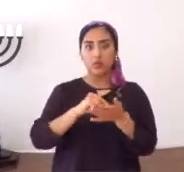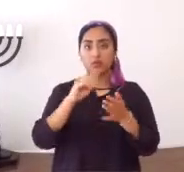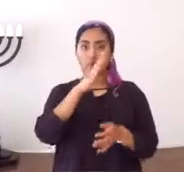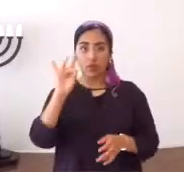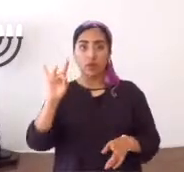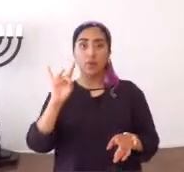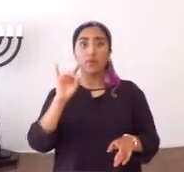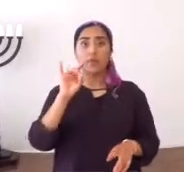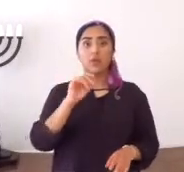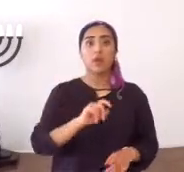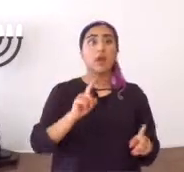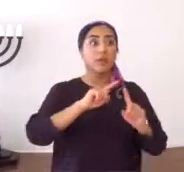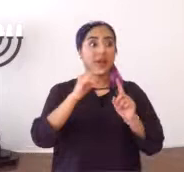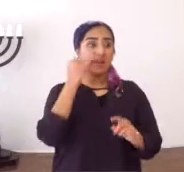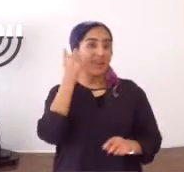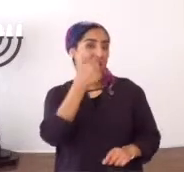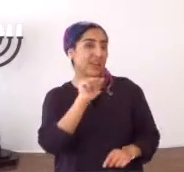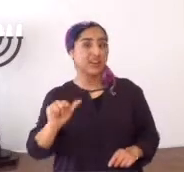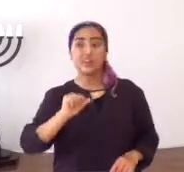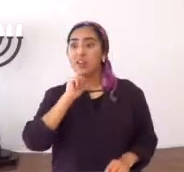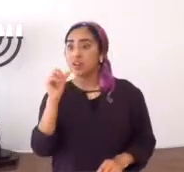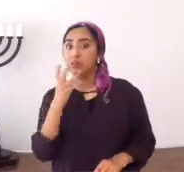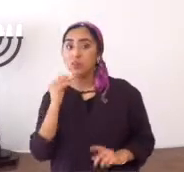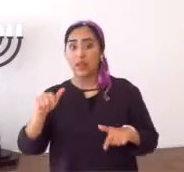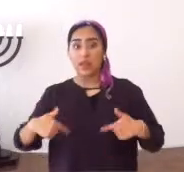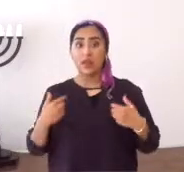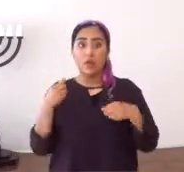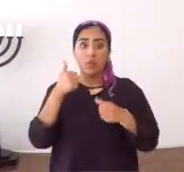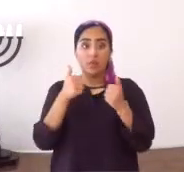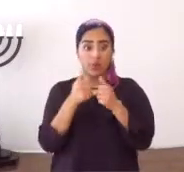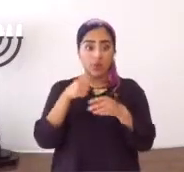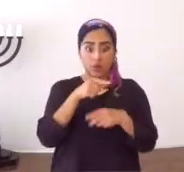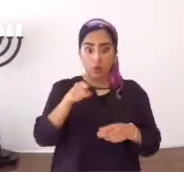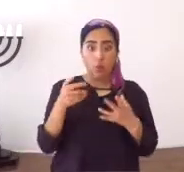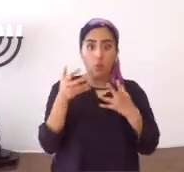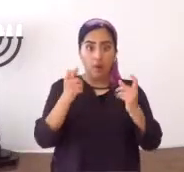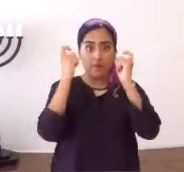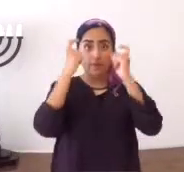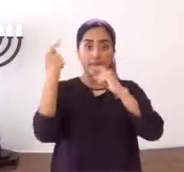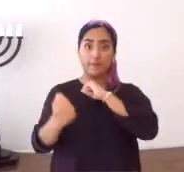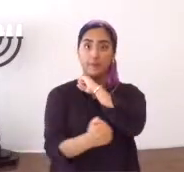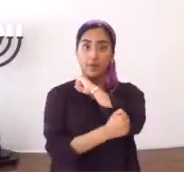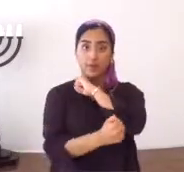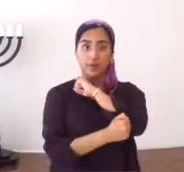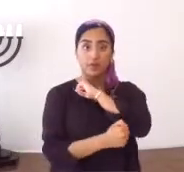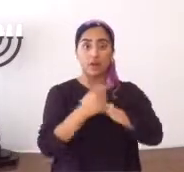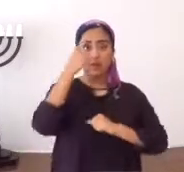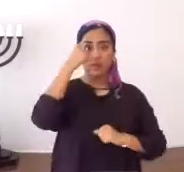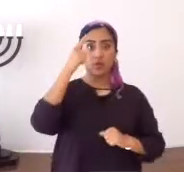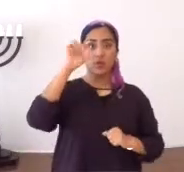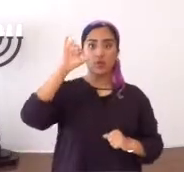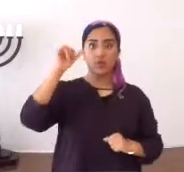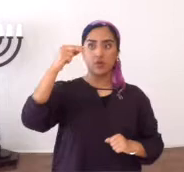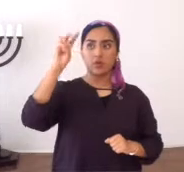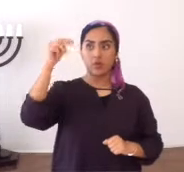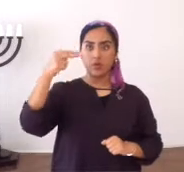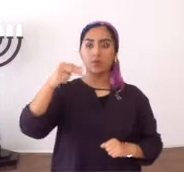dice, Éxodo 12, 48, más si algún extranjero, morar en contigo, y quisiera celebrar Pesach,